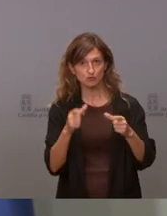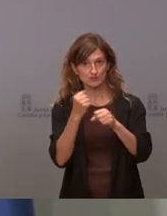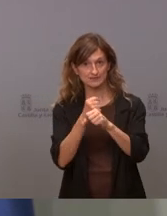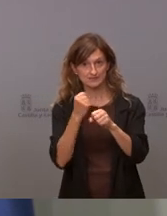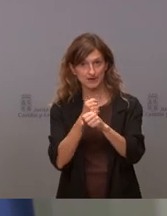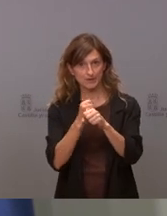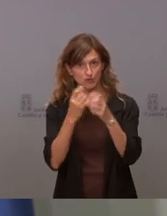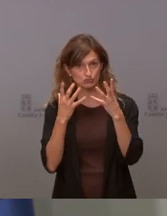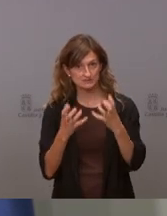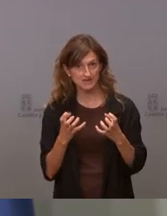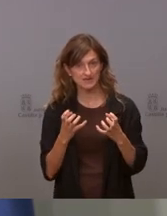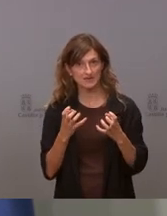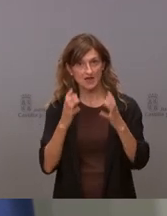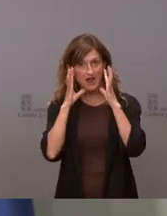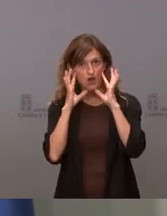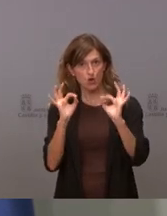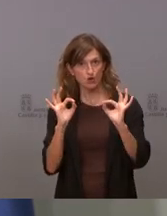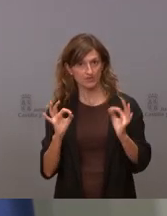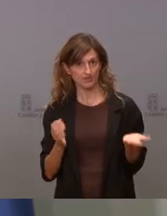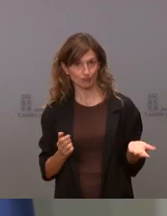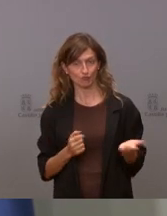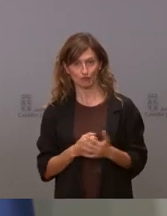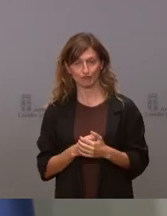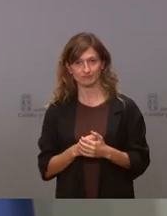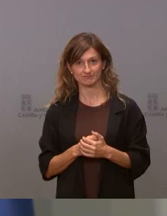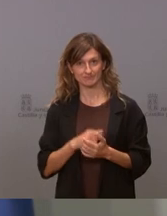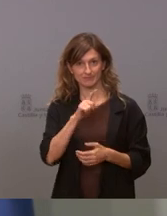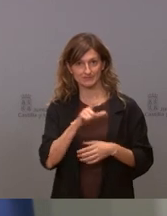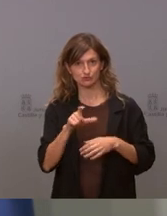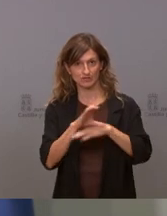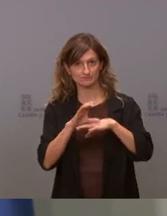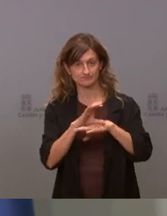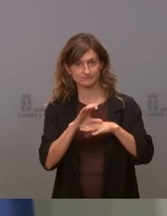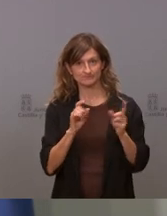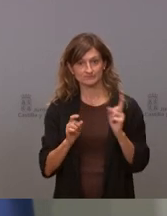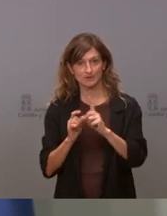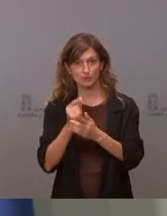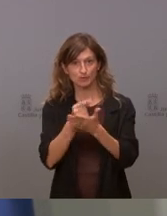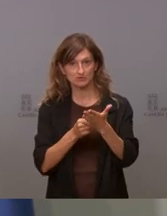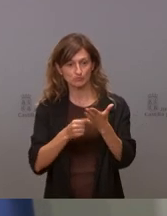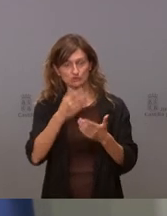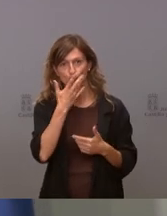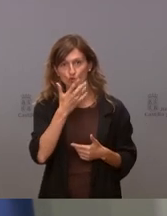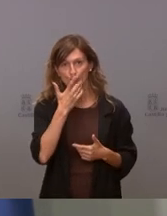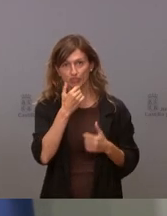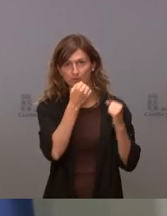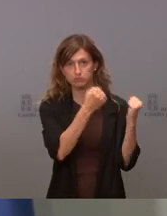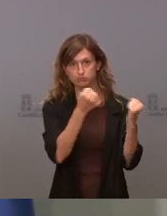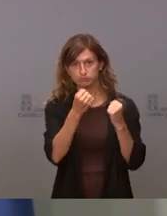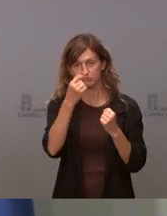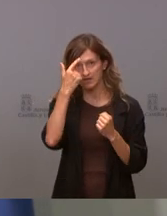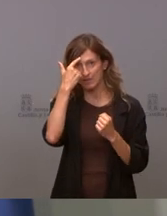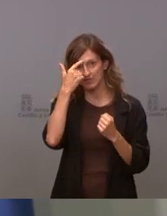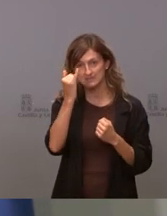me parece bastante sensato bastante sensato que quien maneja el presupuesto quien tiene el presupuesto en la cabeza